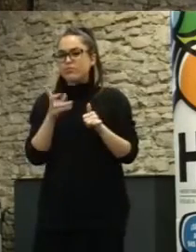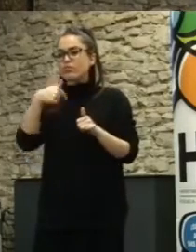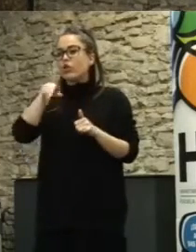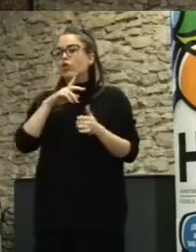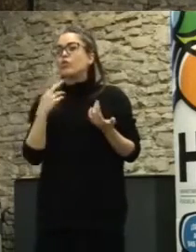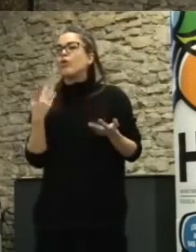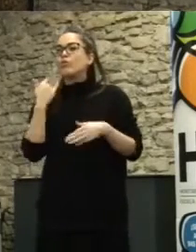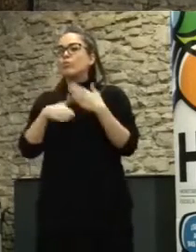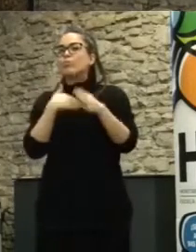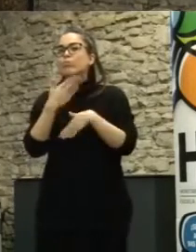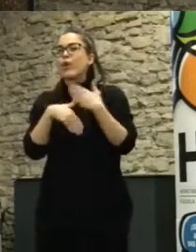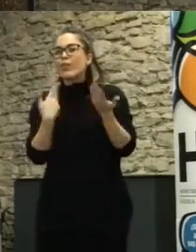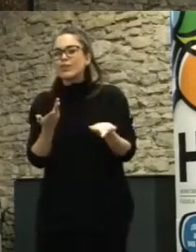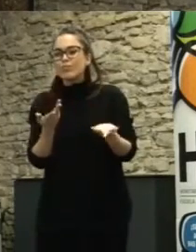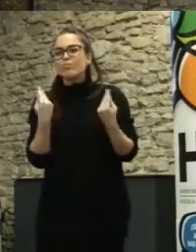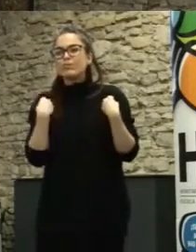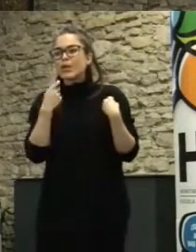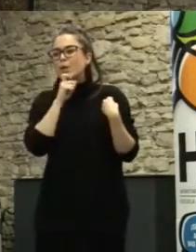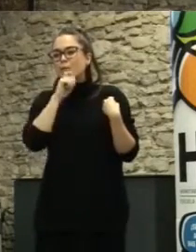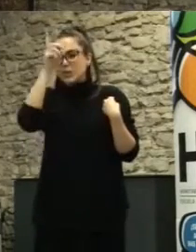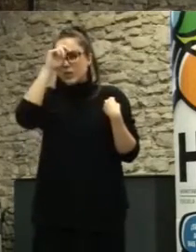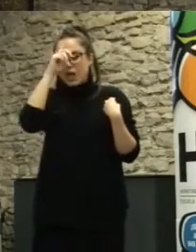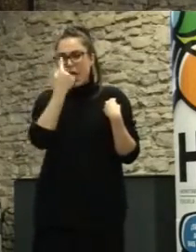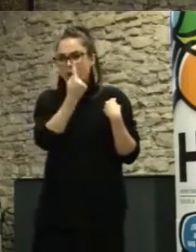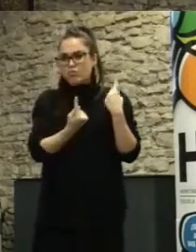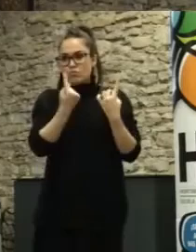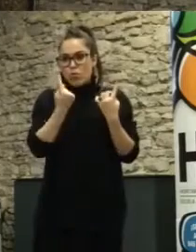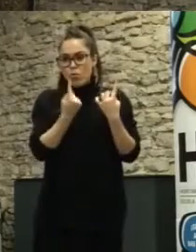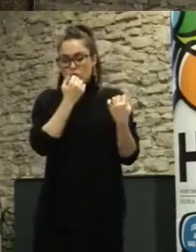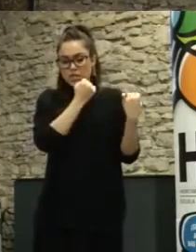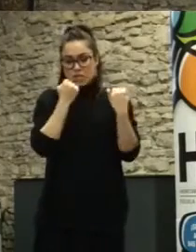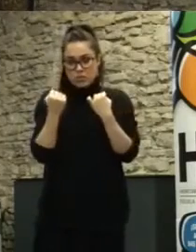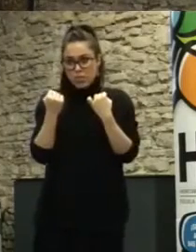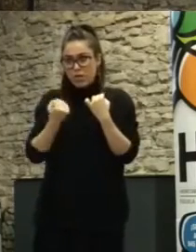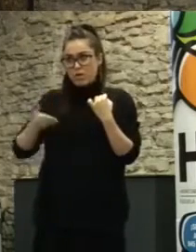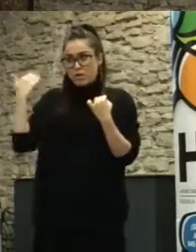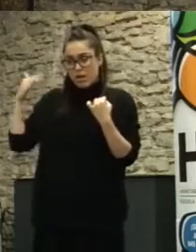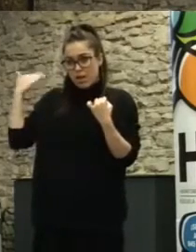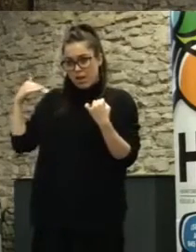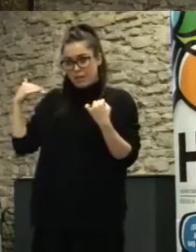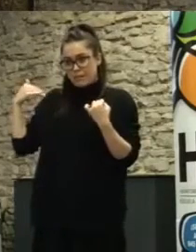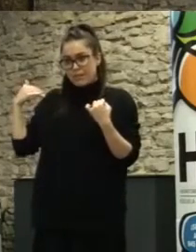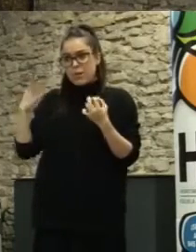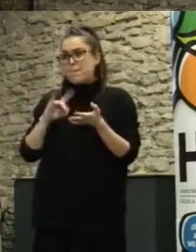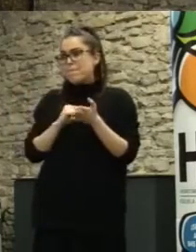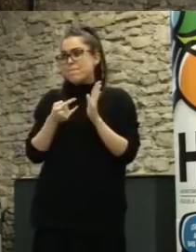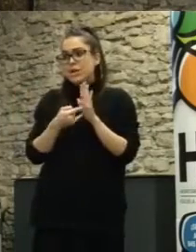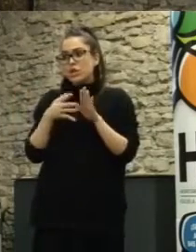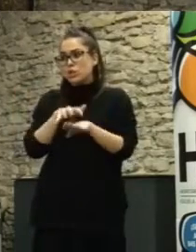los que estáis en instituciones, si venís ya de los años 80-90, pero la mayoría de los proyectos,